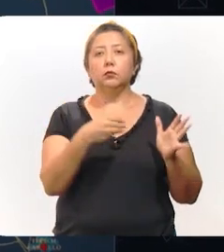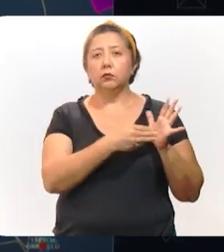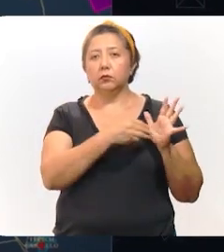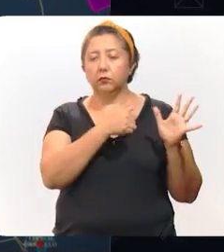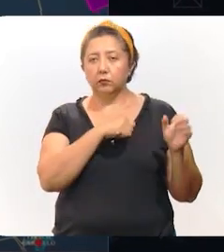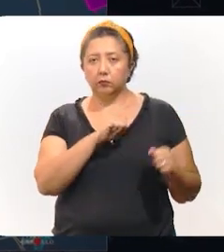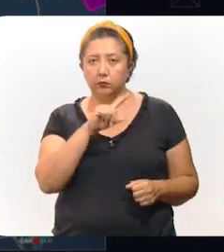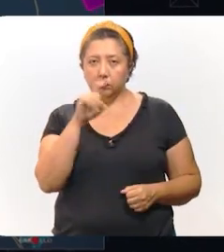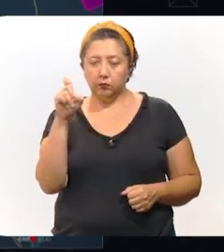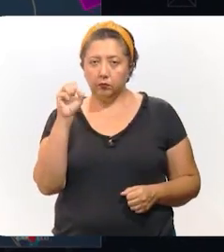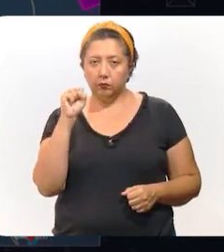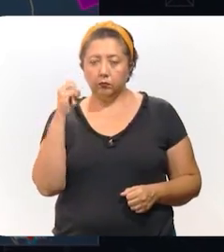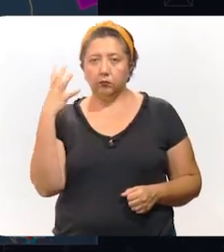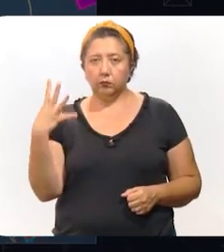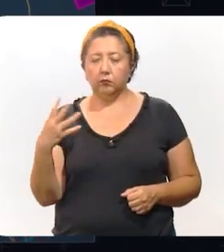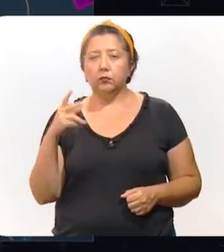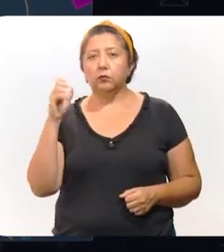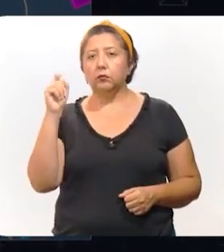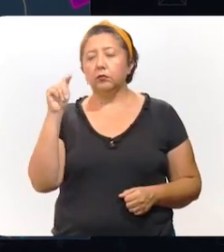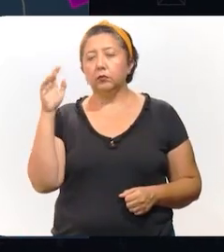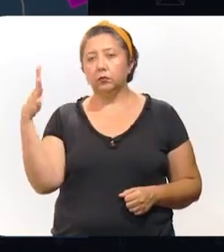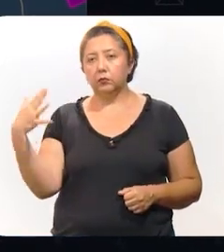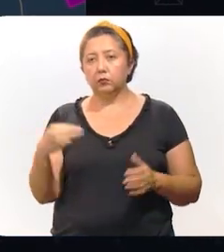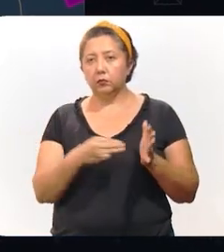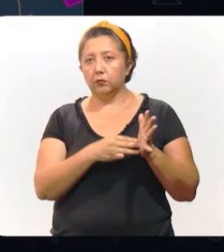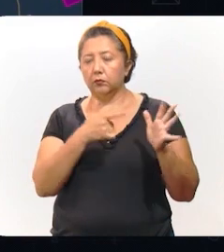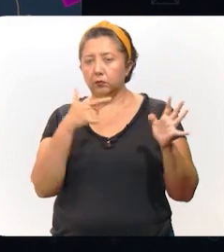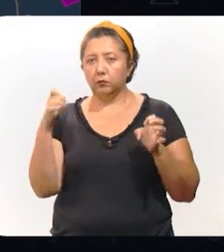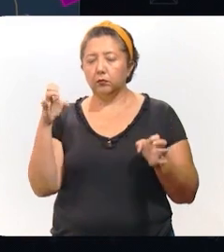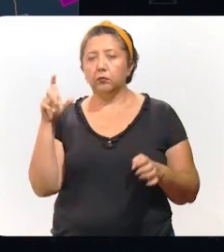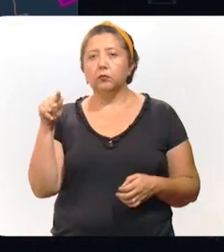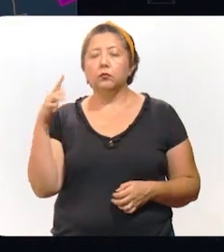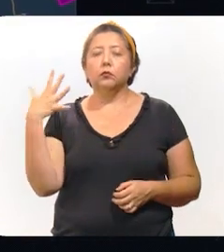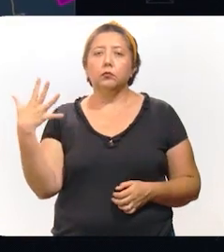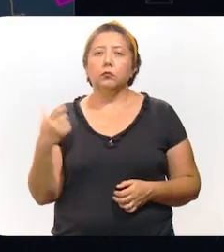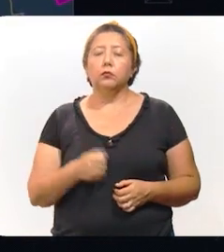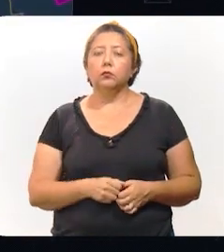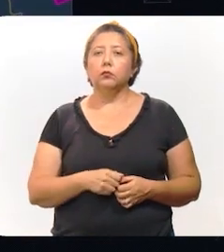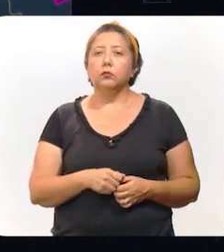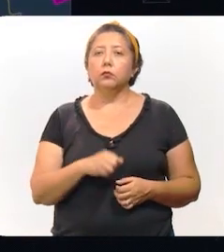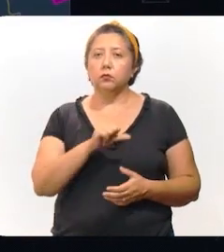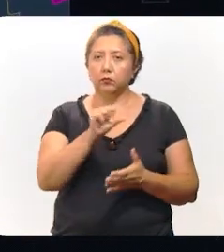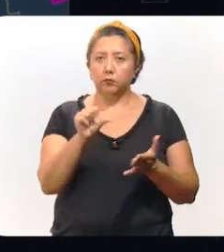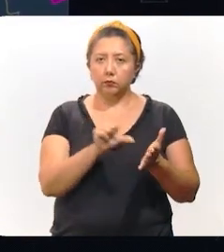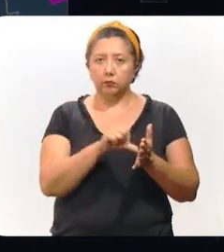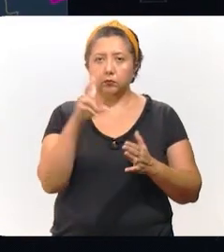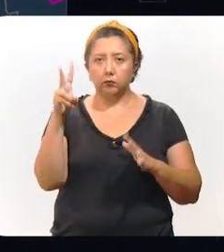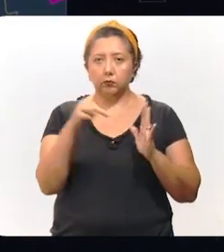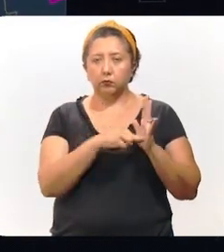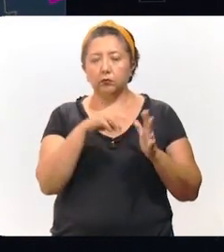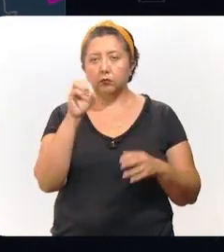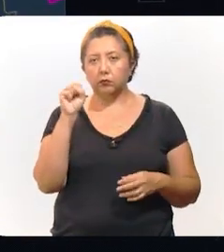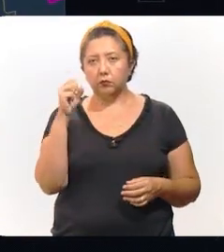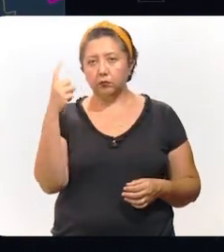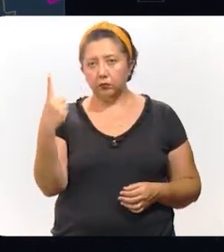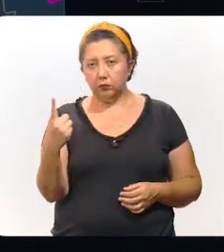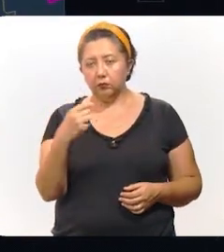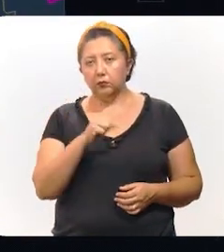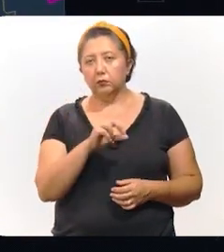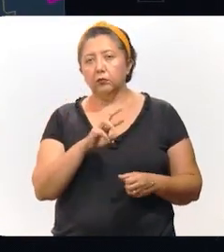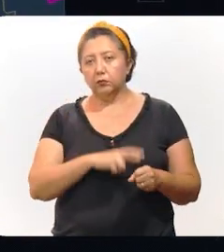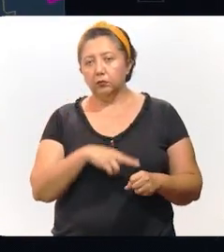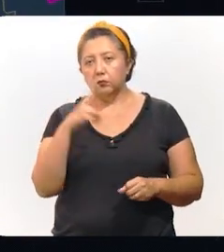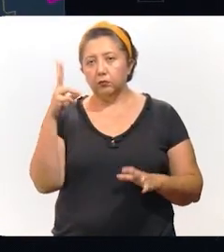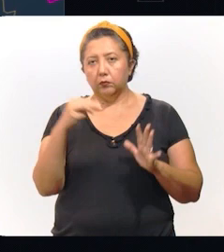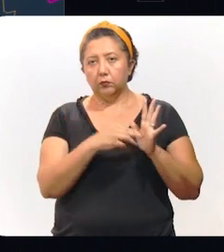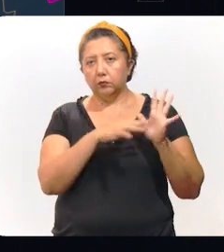.174, en la zona oriente, 5.775, en la zona centro, 2.061, en la zona